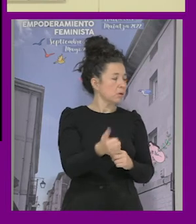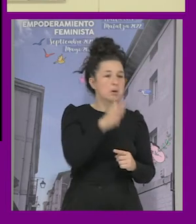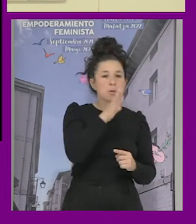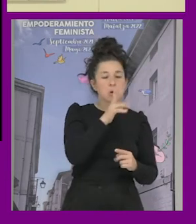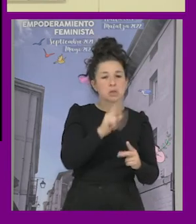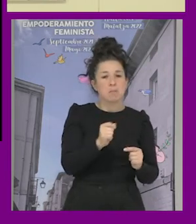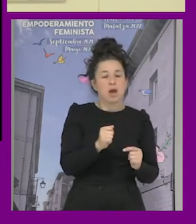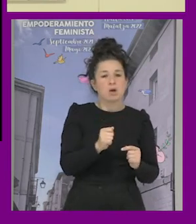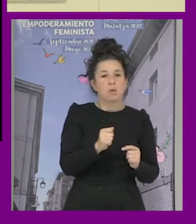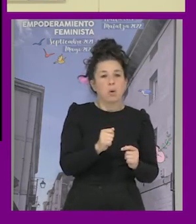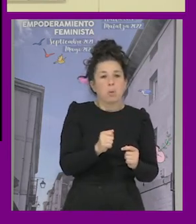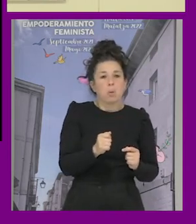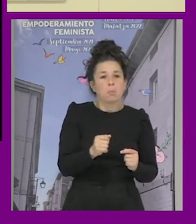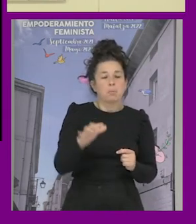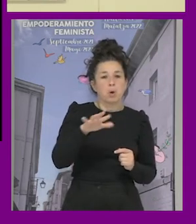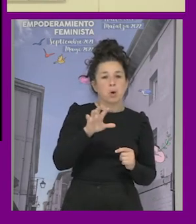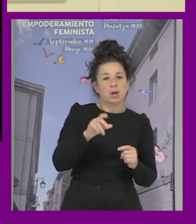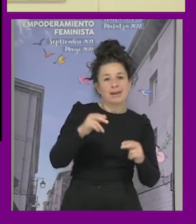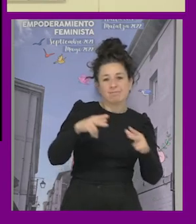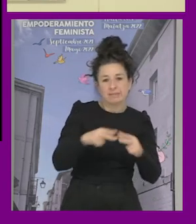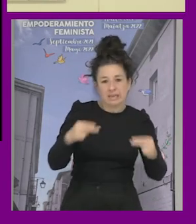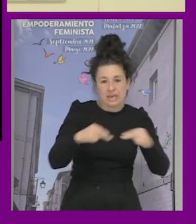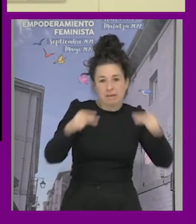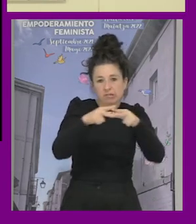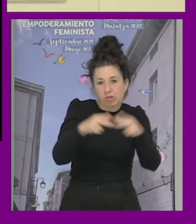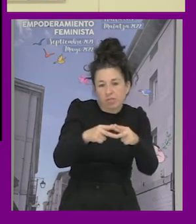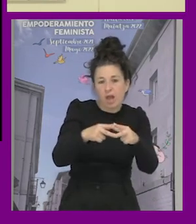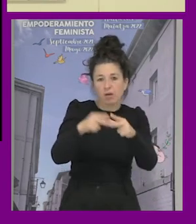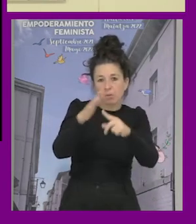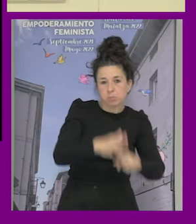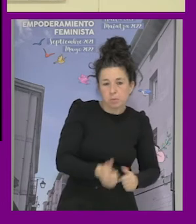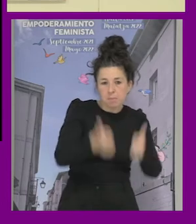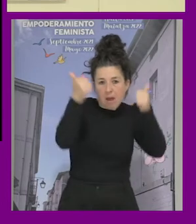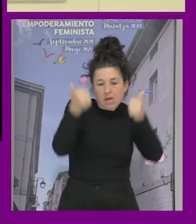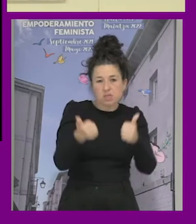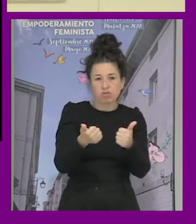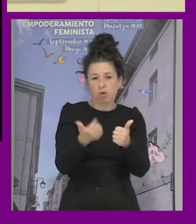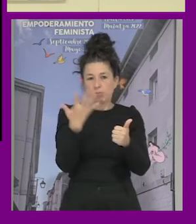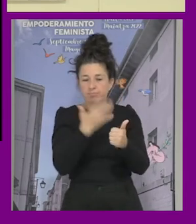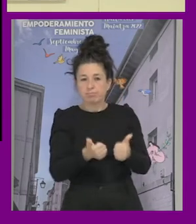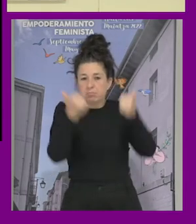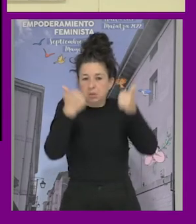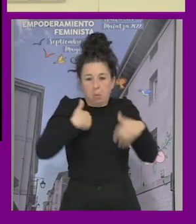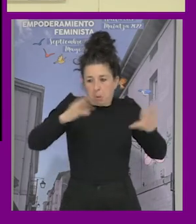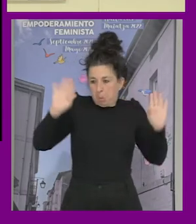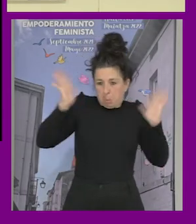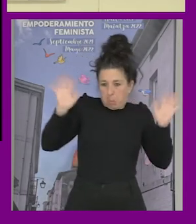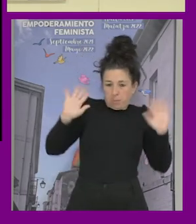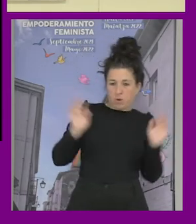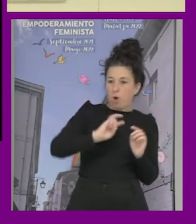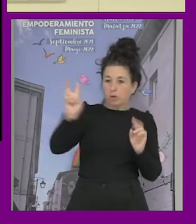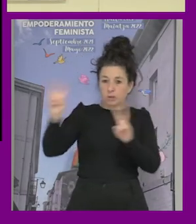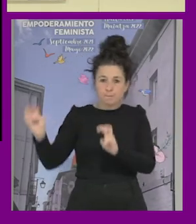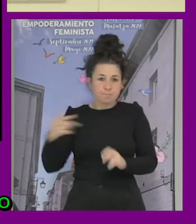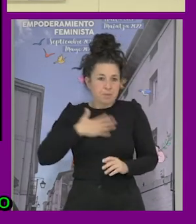por temas de género por temas de origen a mí que no a mí que no me pregunten es que yo yo hago lo LGTBI ¿no? lo demás no es mi incumbencia